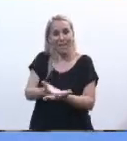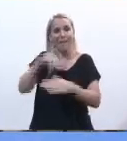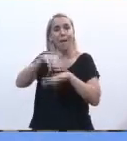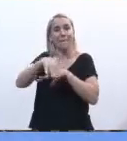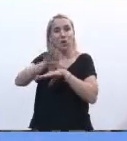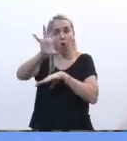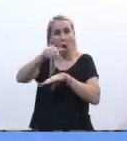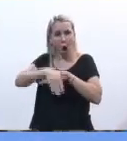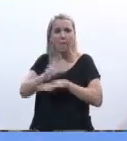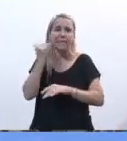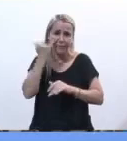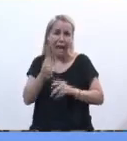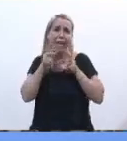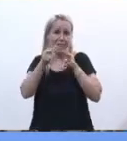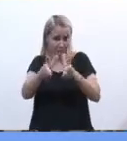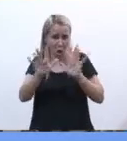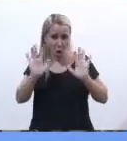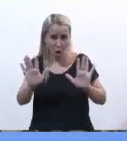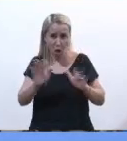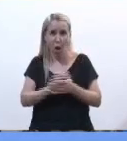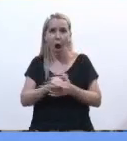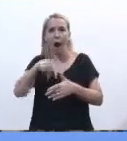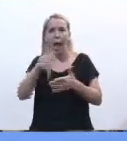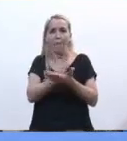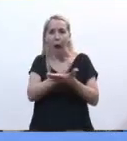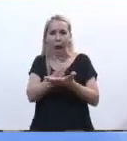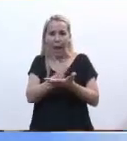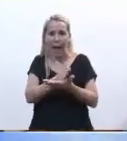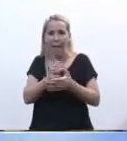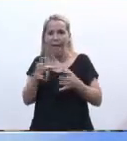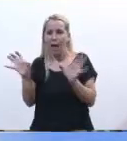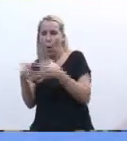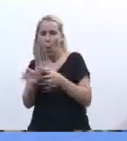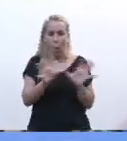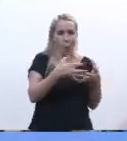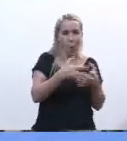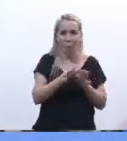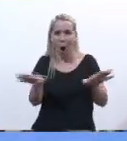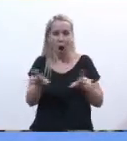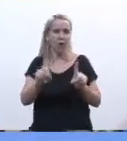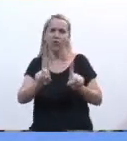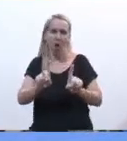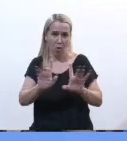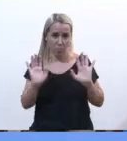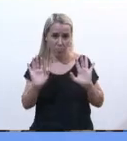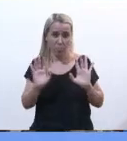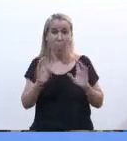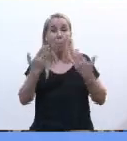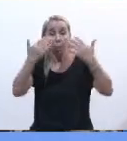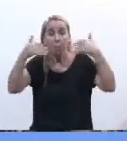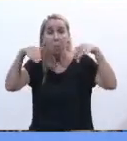dijo con absoluta claridad, no se debe partidizar esta cuestión. Justamente por eso se dan casos donde